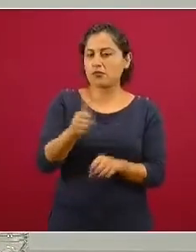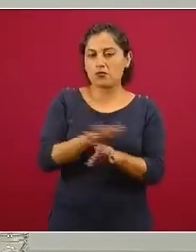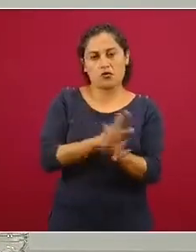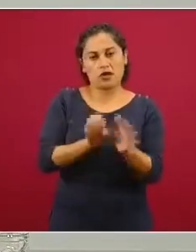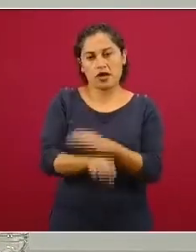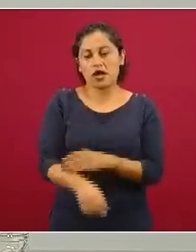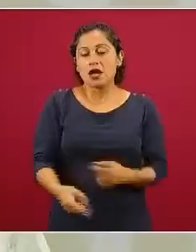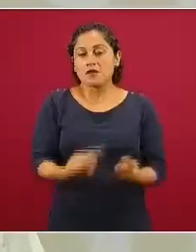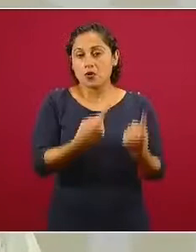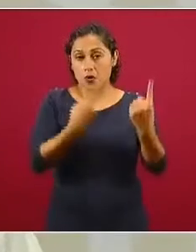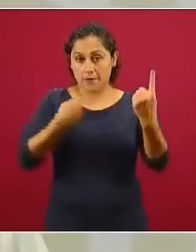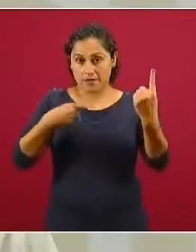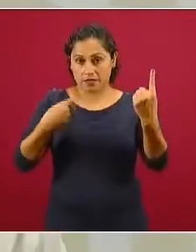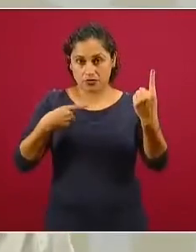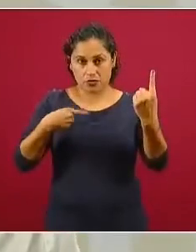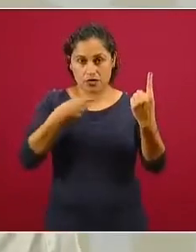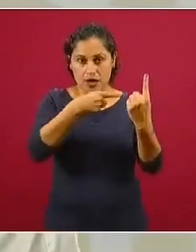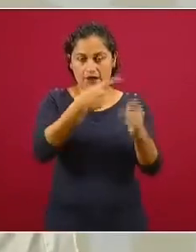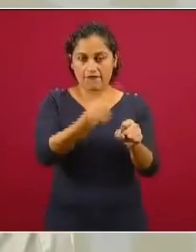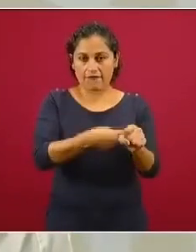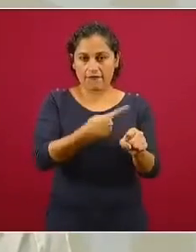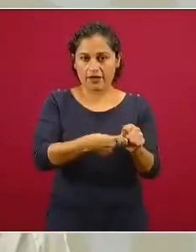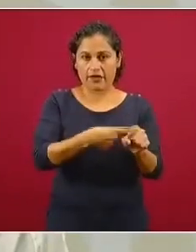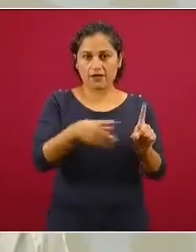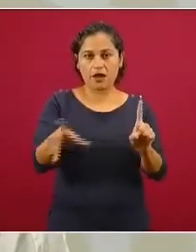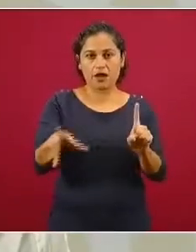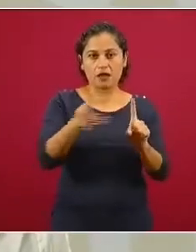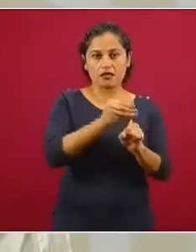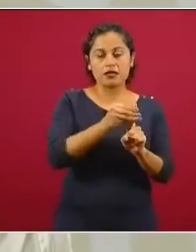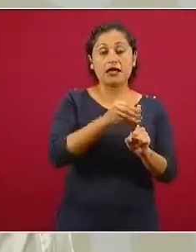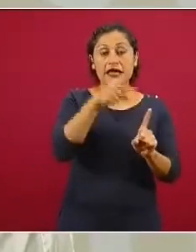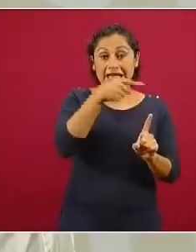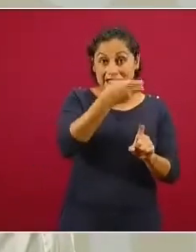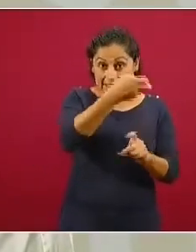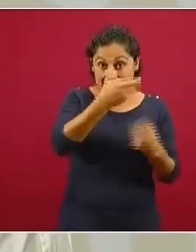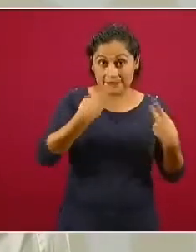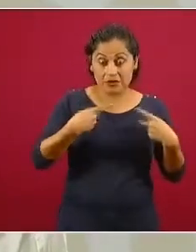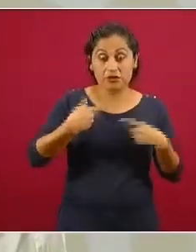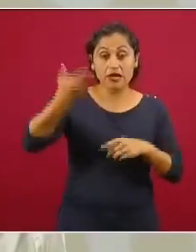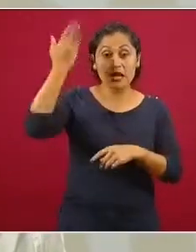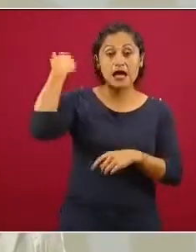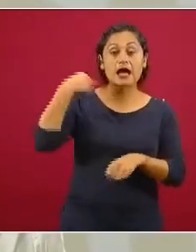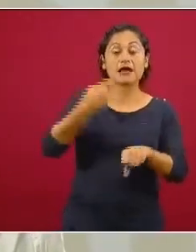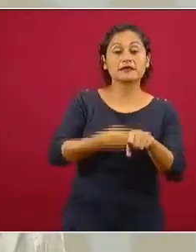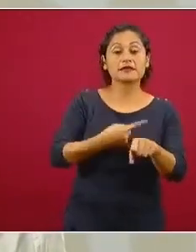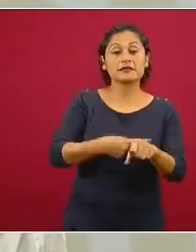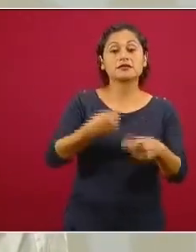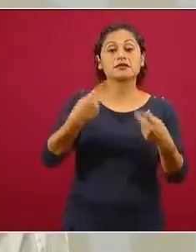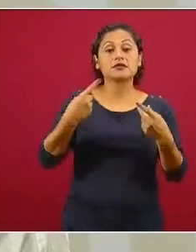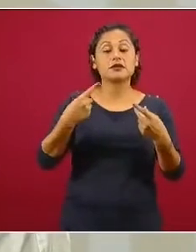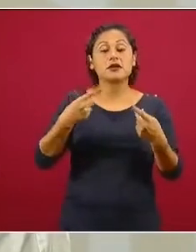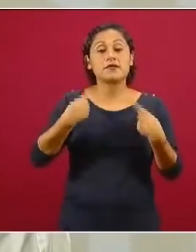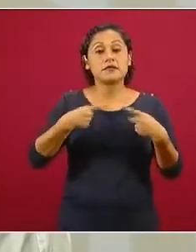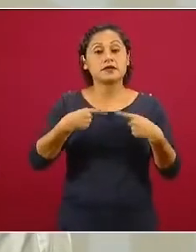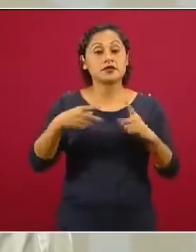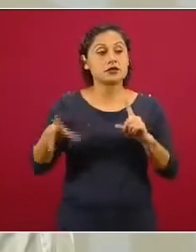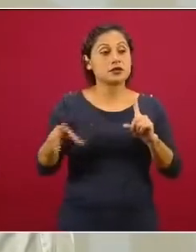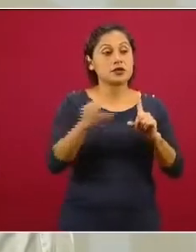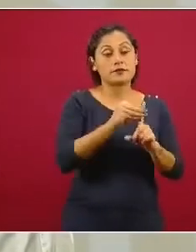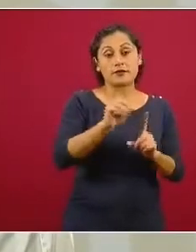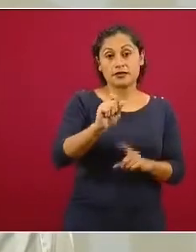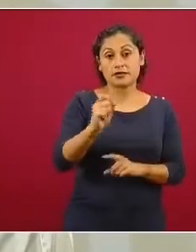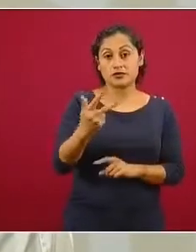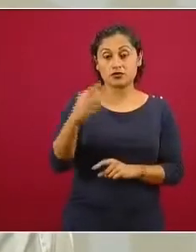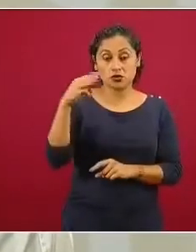paciente, el 28 de marzo, tres días después desarrolló sintomatología.